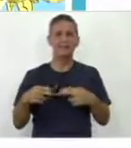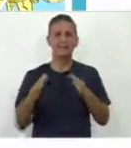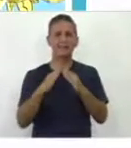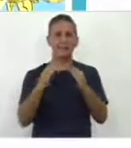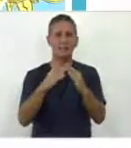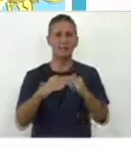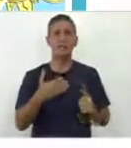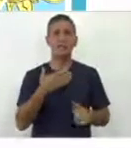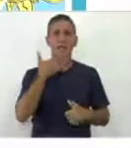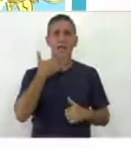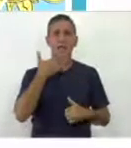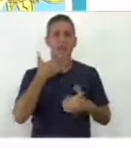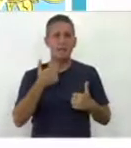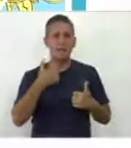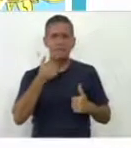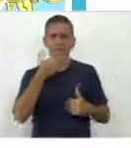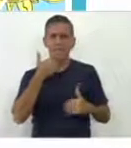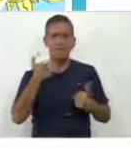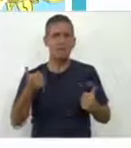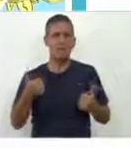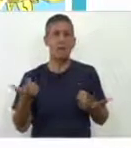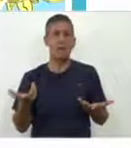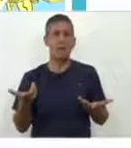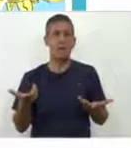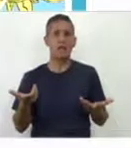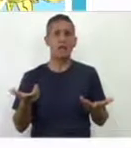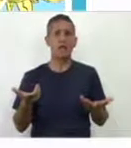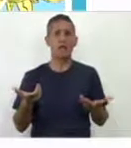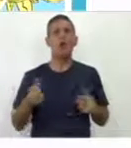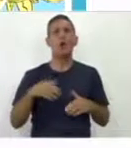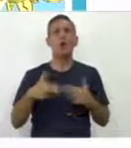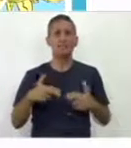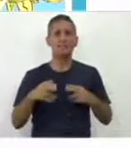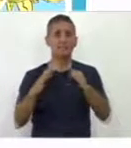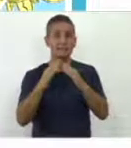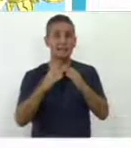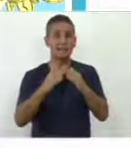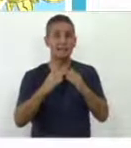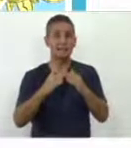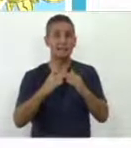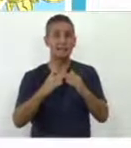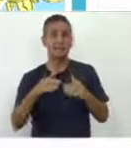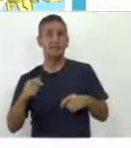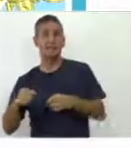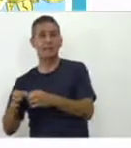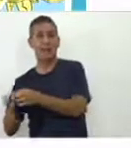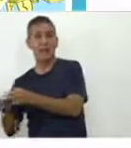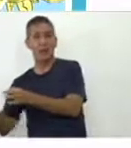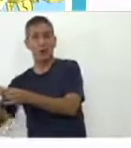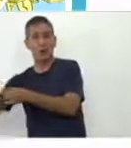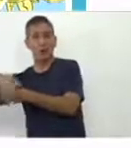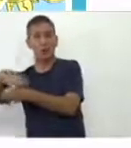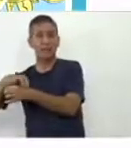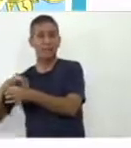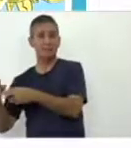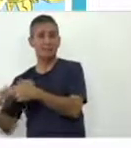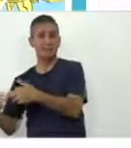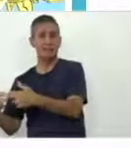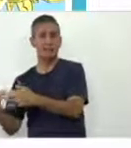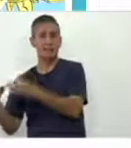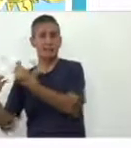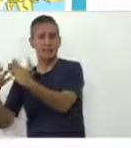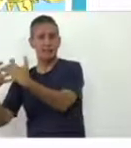es mucho más eficaz para el desarrollo de los niños que un rompecabezas industrial porque a este usted puede darle